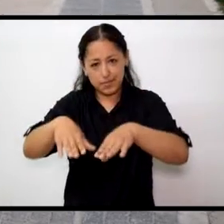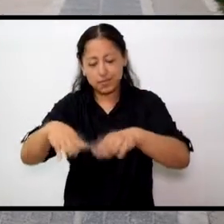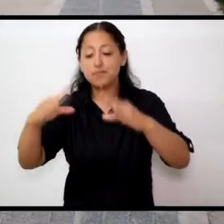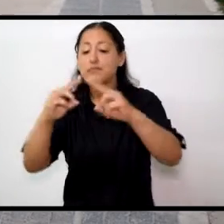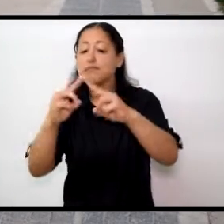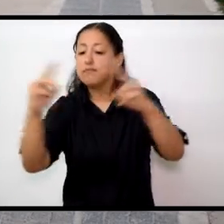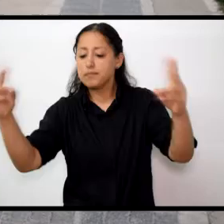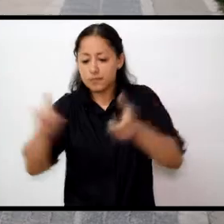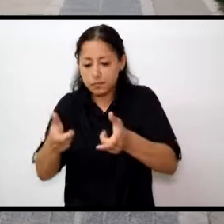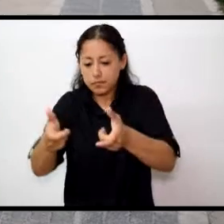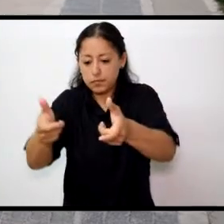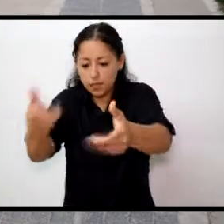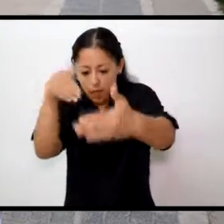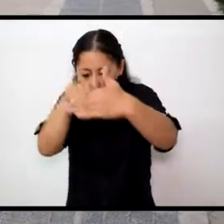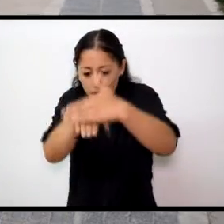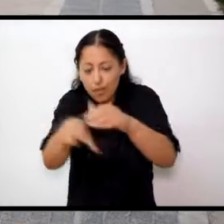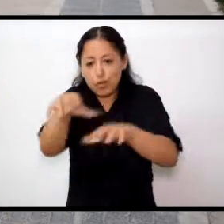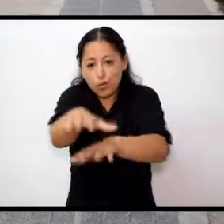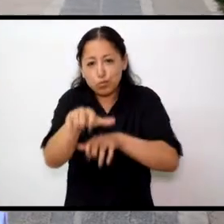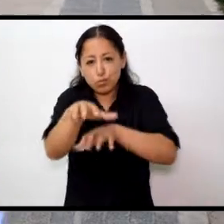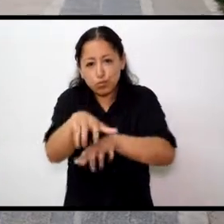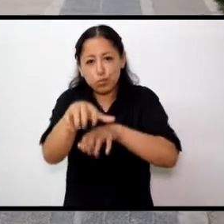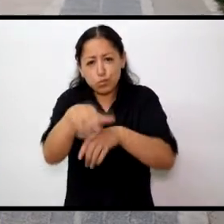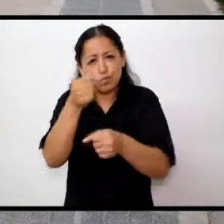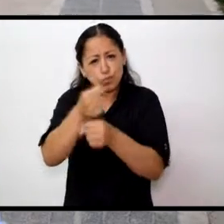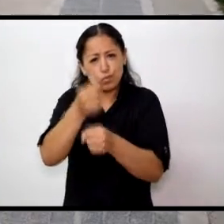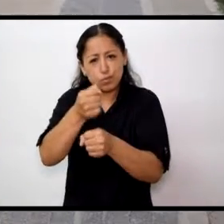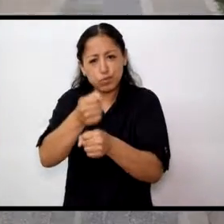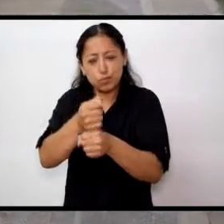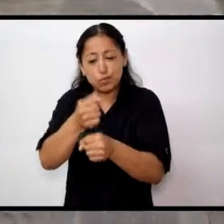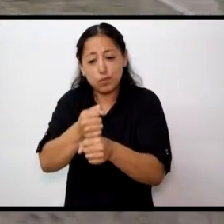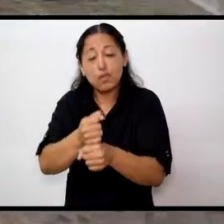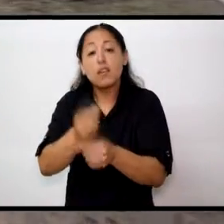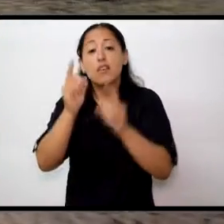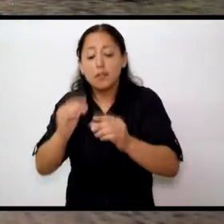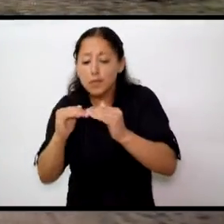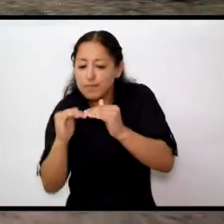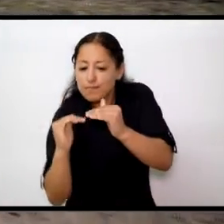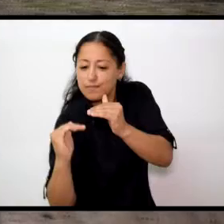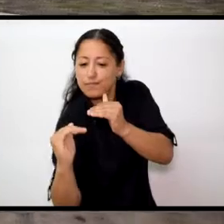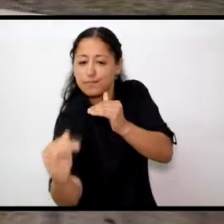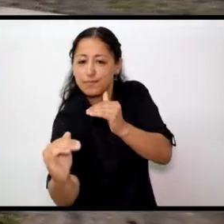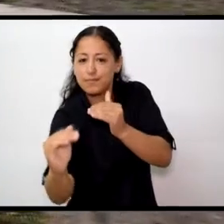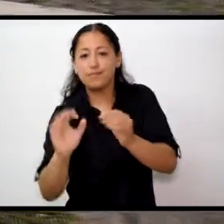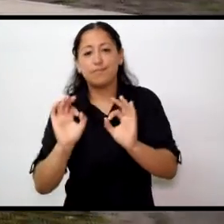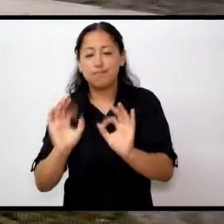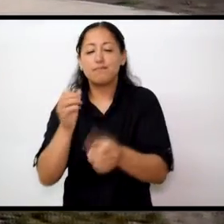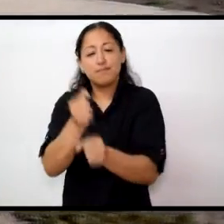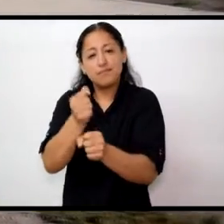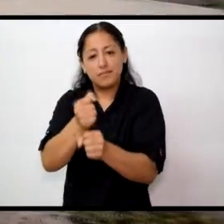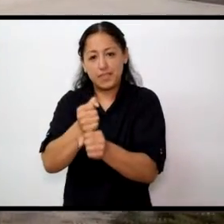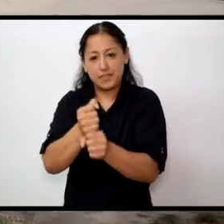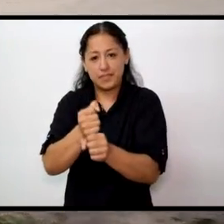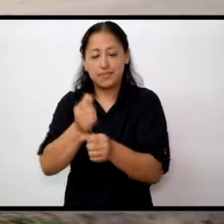piso de abajo para hablarlo en términos que uno entiende y